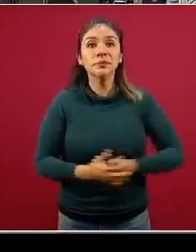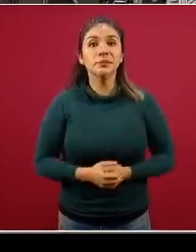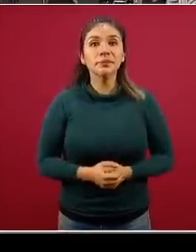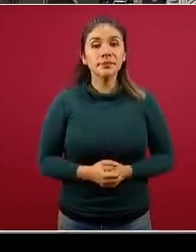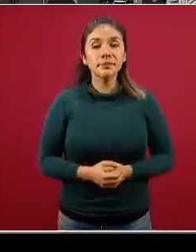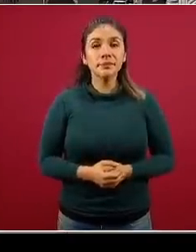Gracias. Buenas noches.